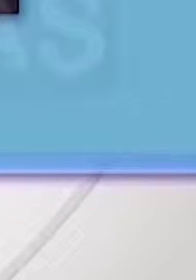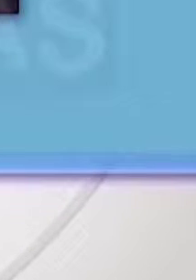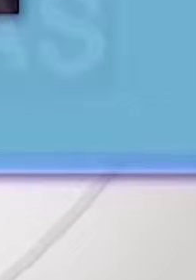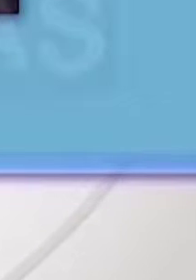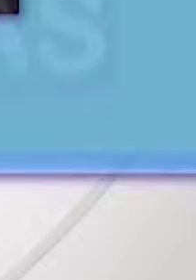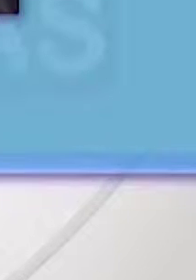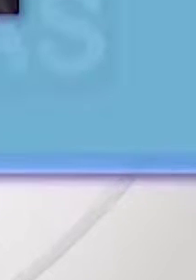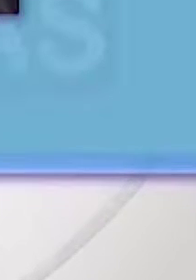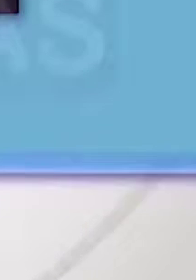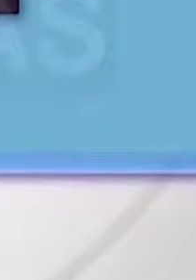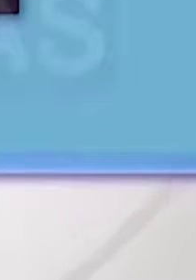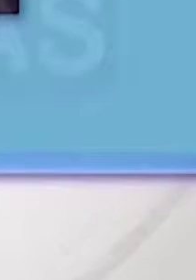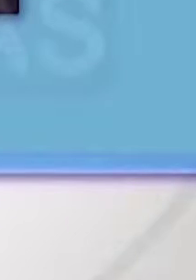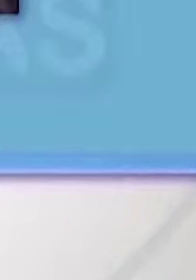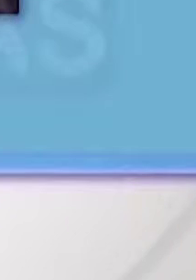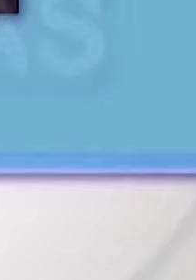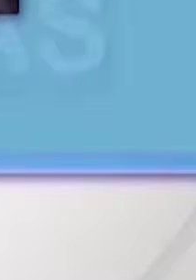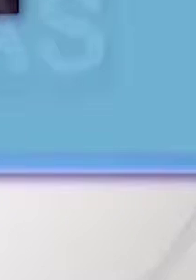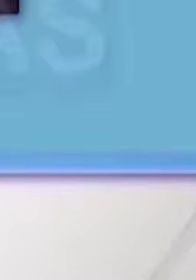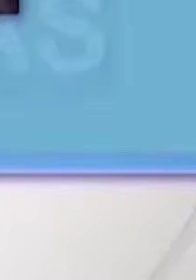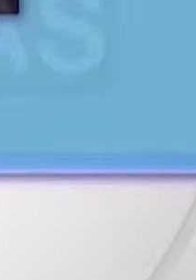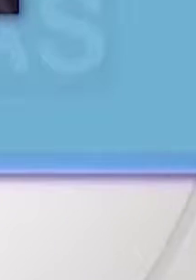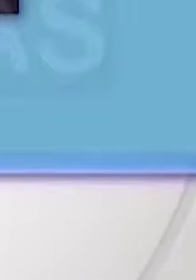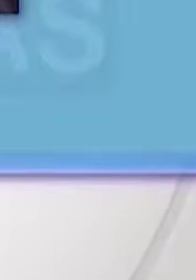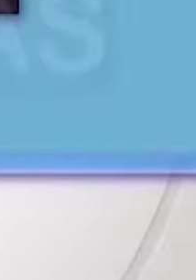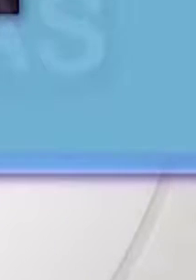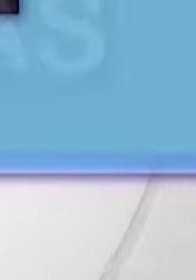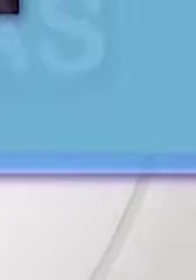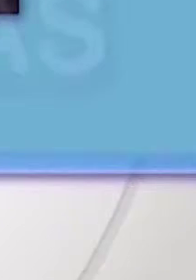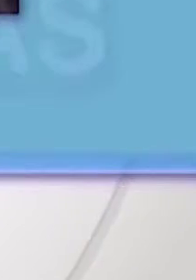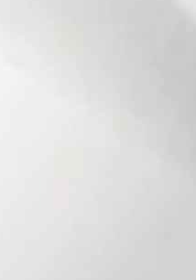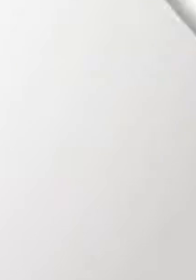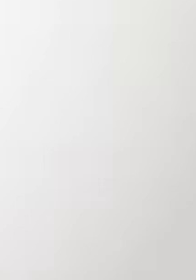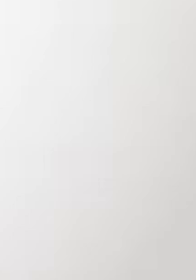Movilidad del municipio de Quito, concejal de Quito.